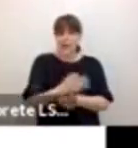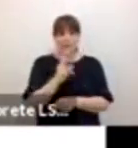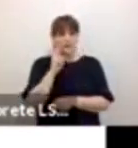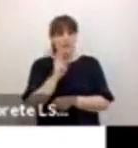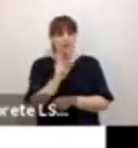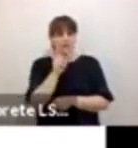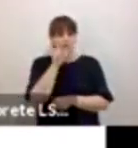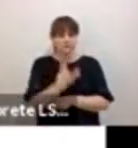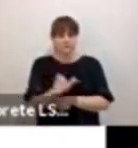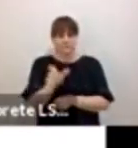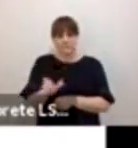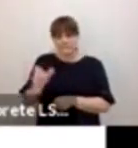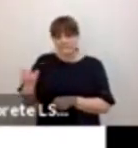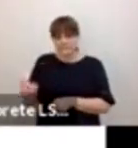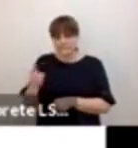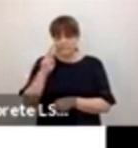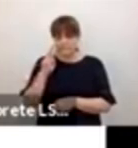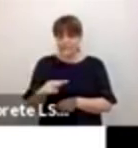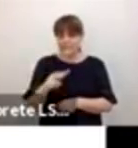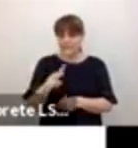da una idea del tamaño del reto.